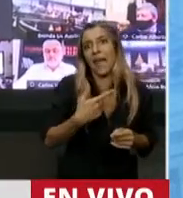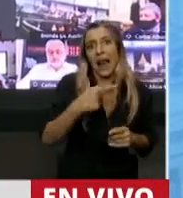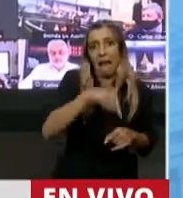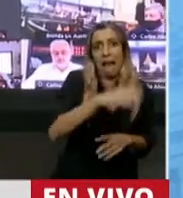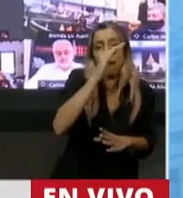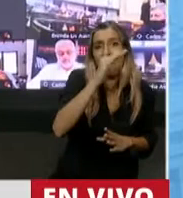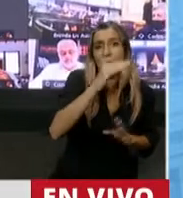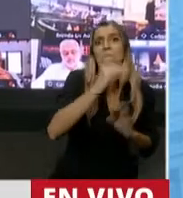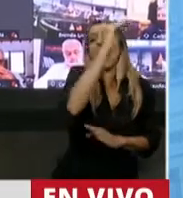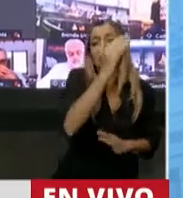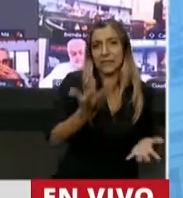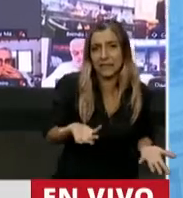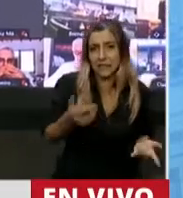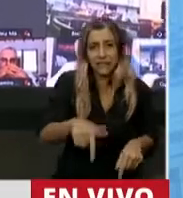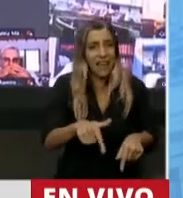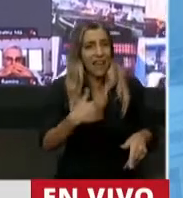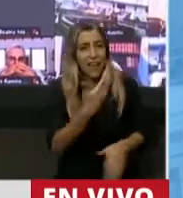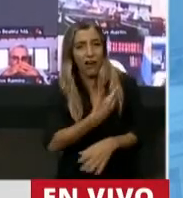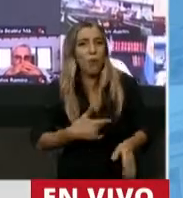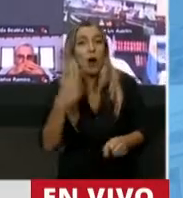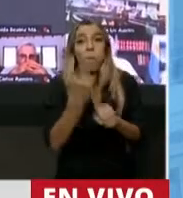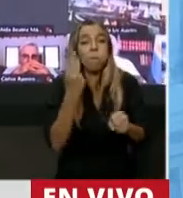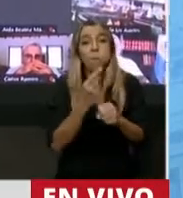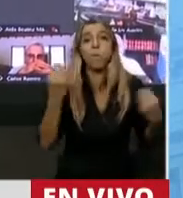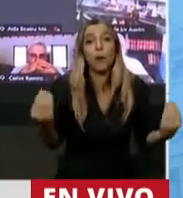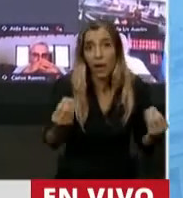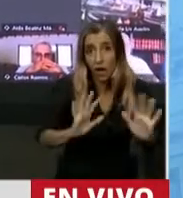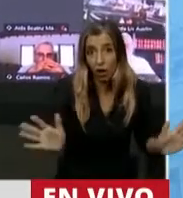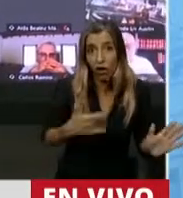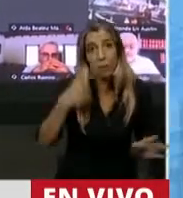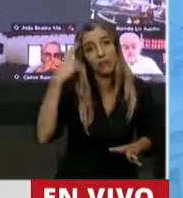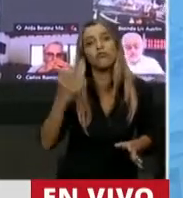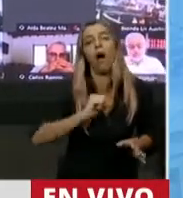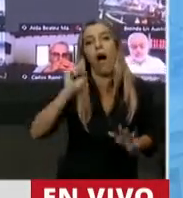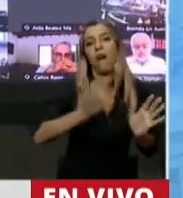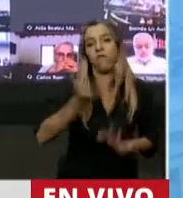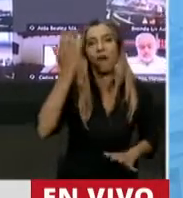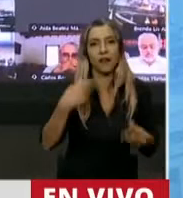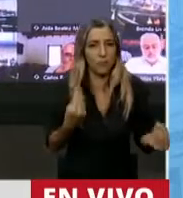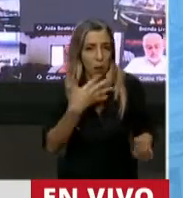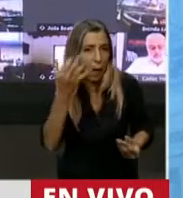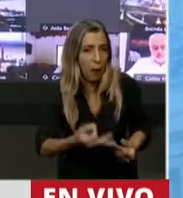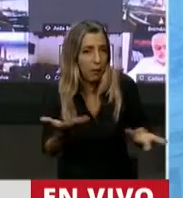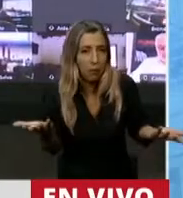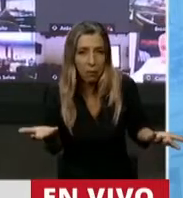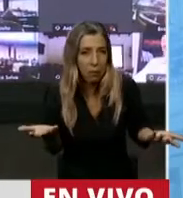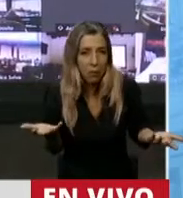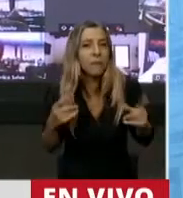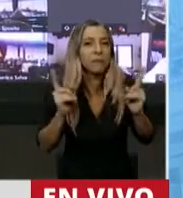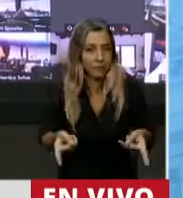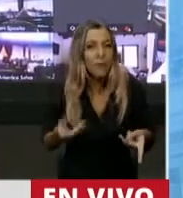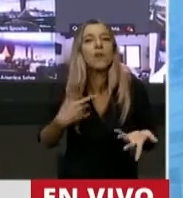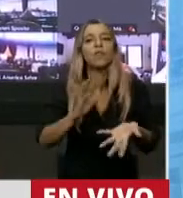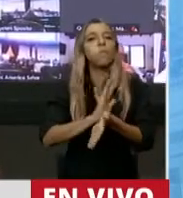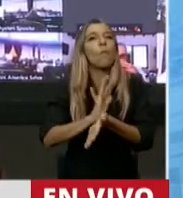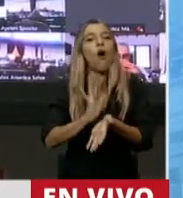gobierno lo primero que hizo fue suspender el ajuste por inflación, que es una forma de cobrarle impuestos falsos a las ganancias a las empresas. Entonces,